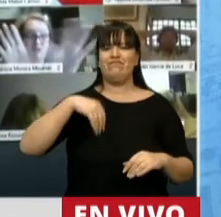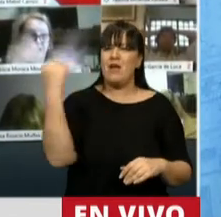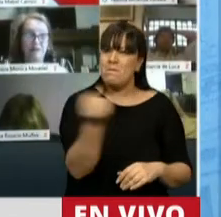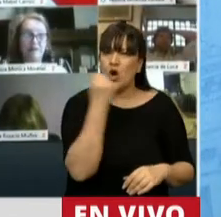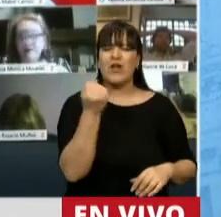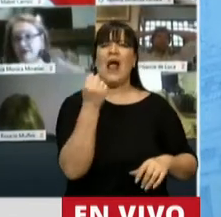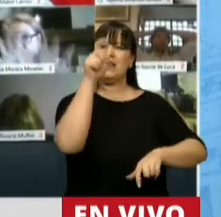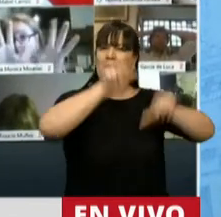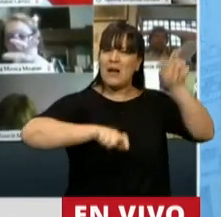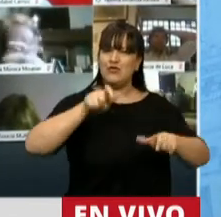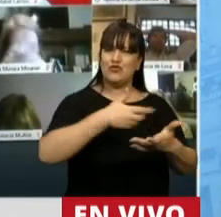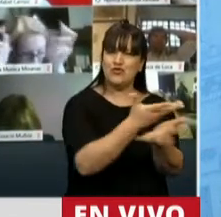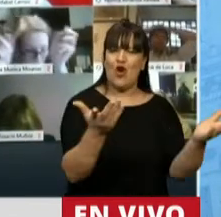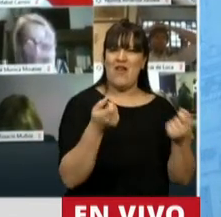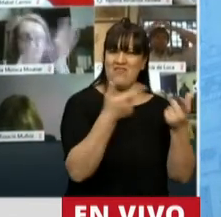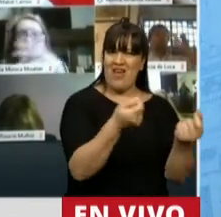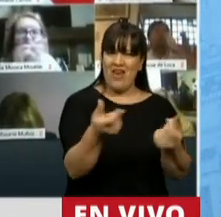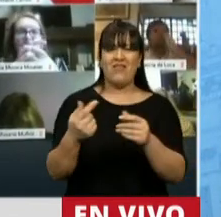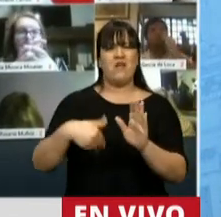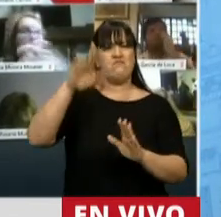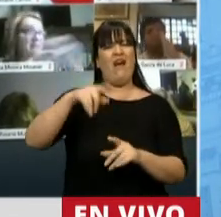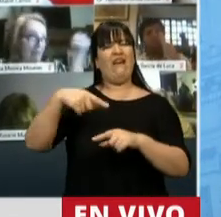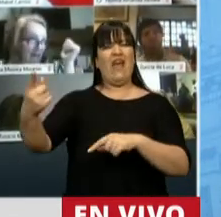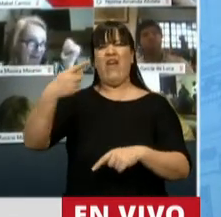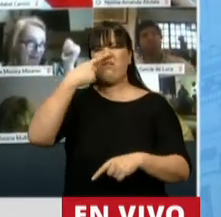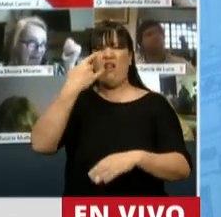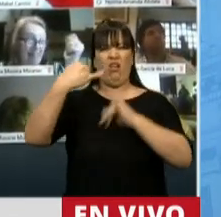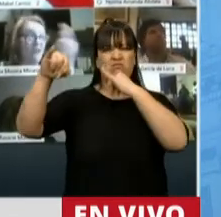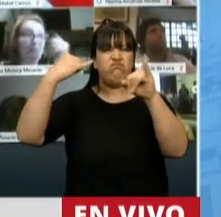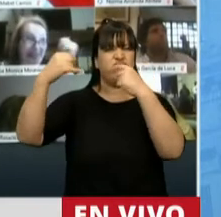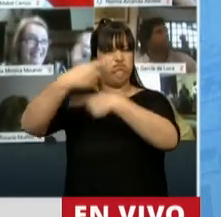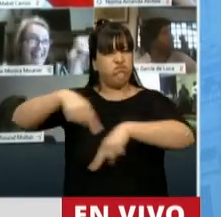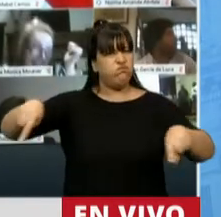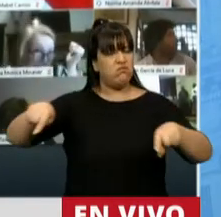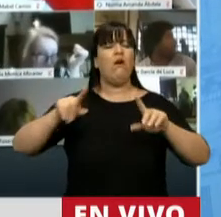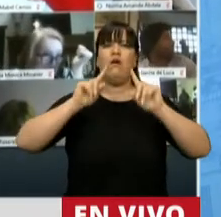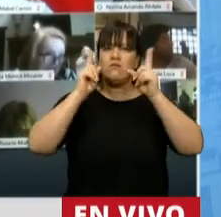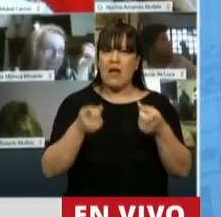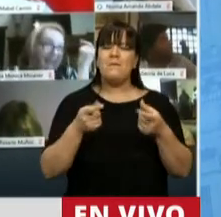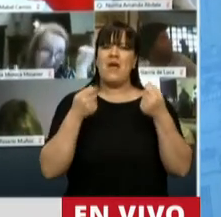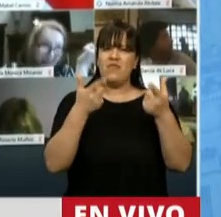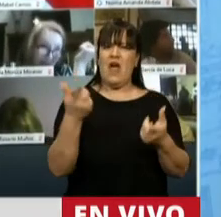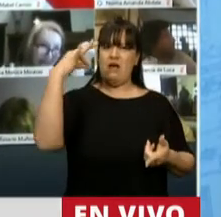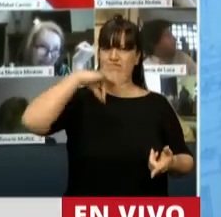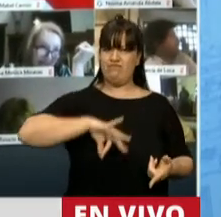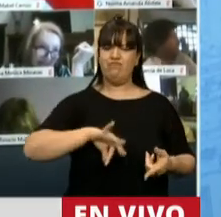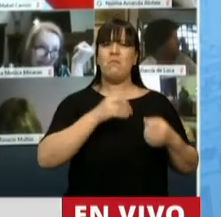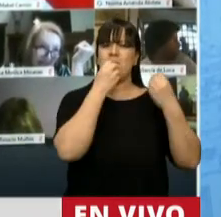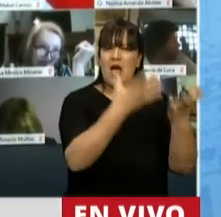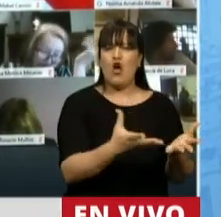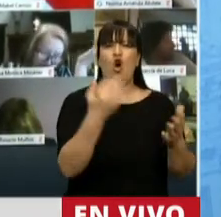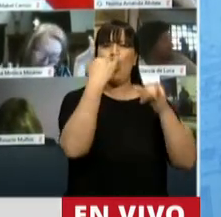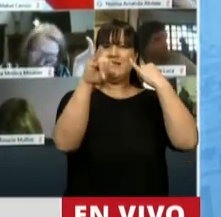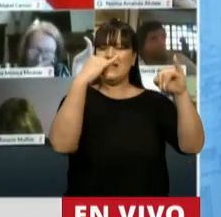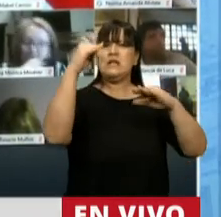especulativos. Empezó a instalar una política de recomposición de poder adquisitivo, se bajó la tasa de interés,